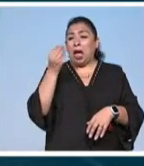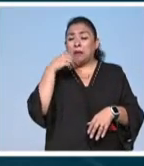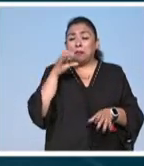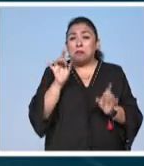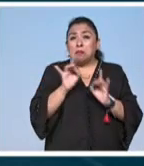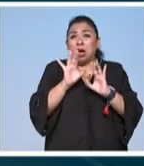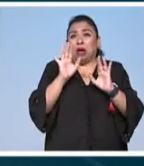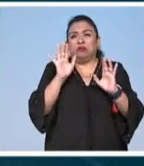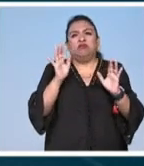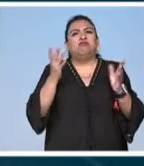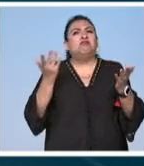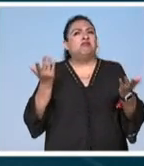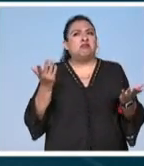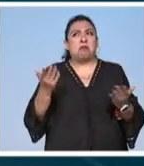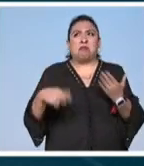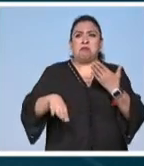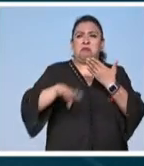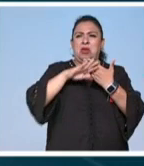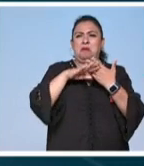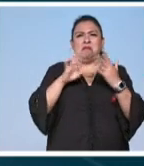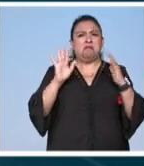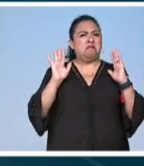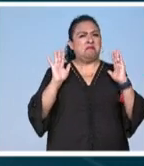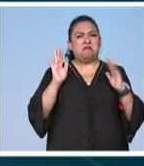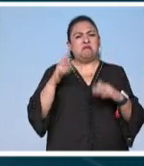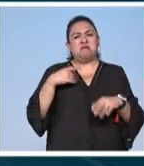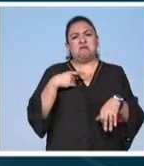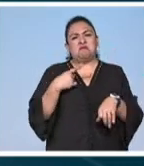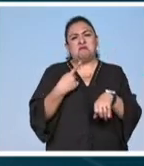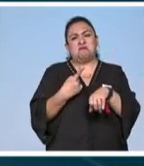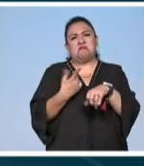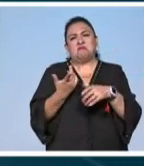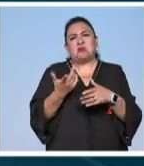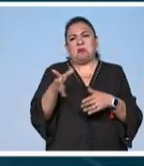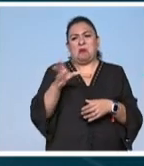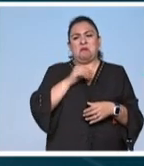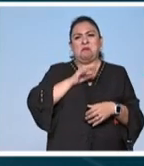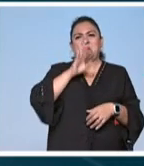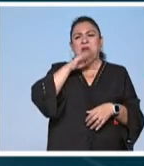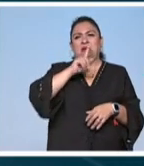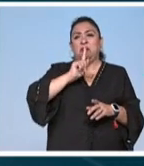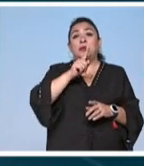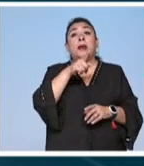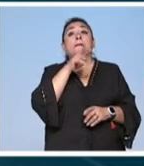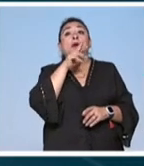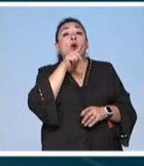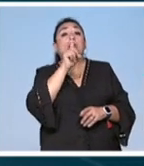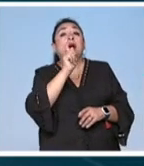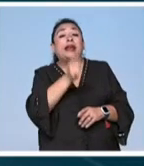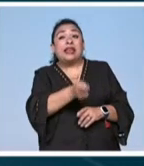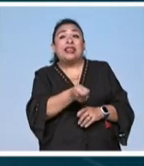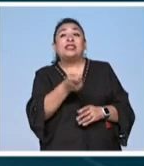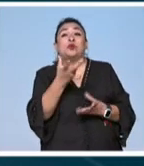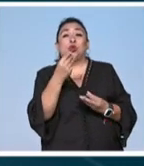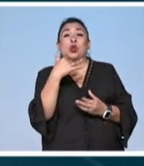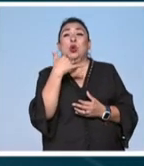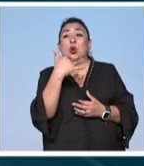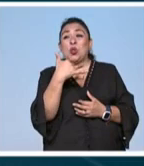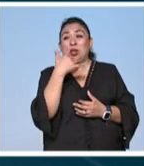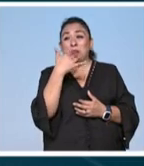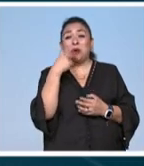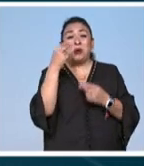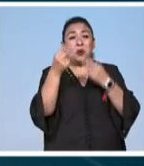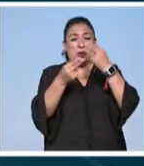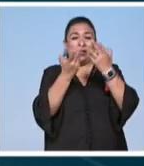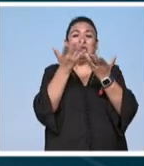accidentalmente no son dañinos porque no son tóxicos lo que debe preocupar más a los pobladores es la contaminación por